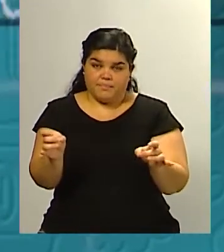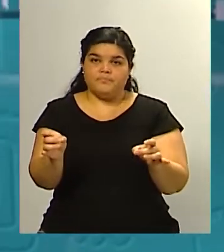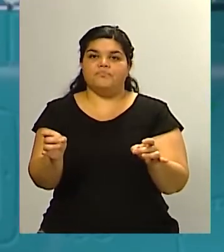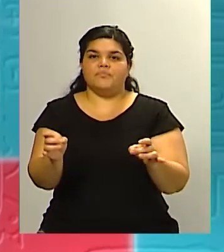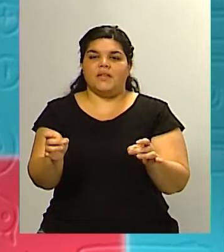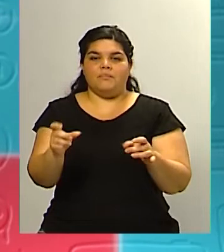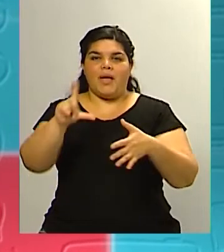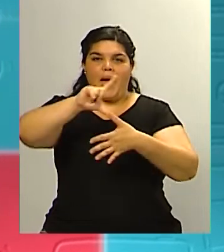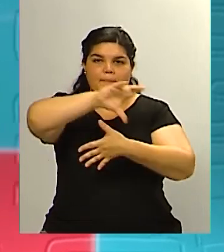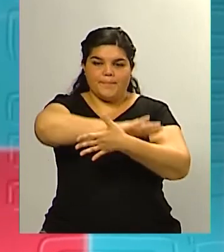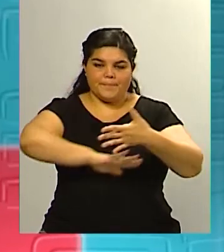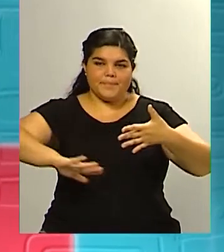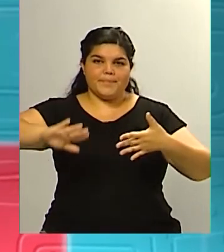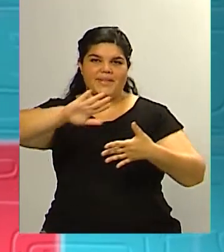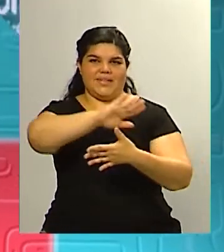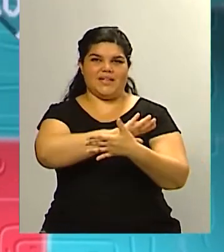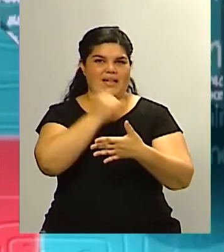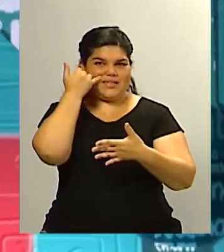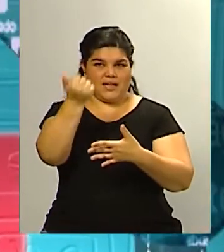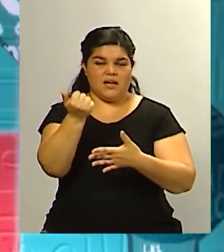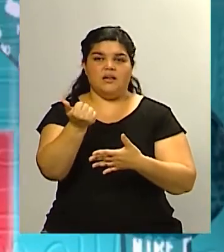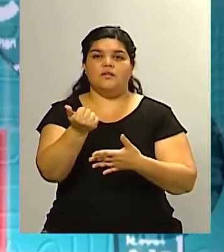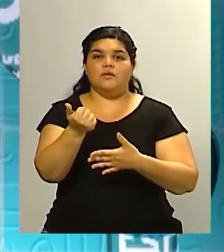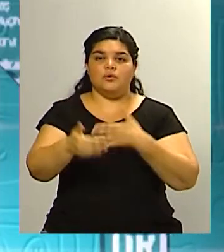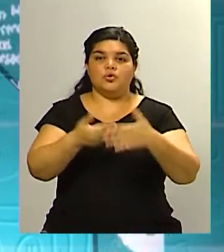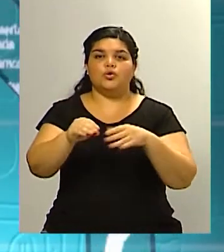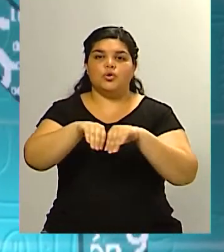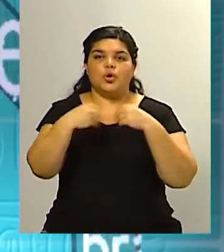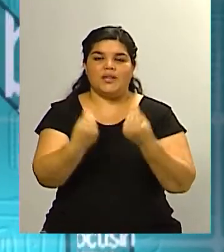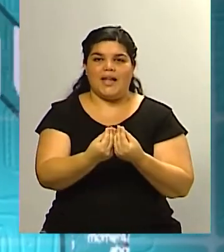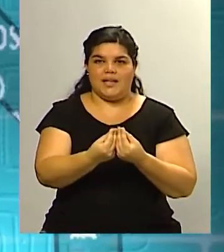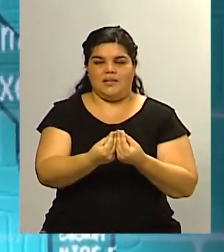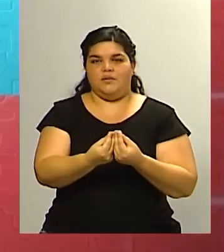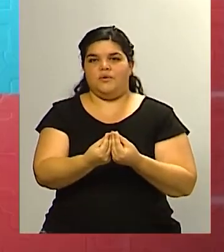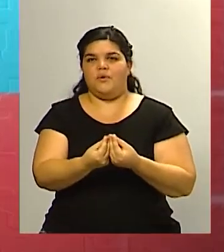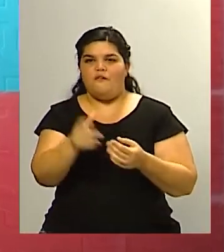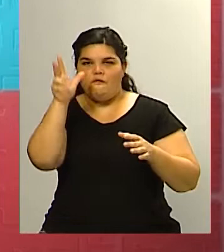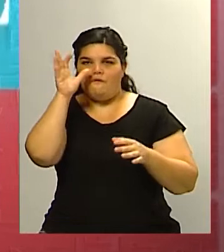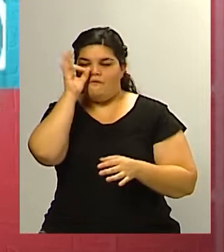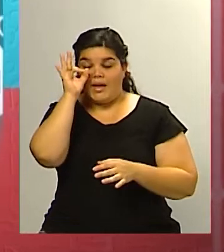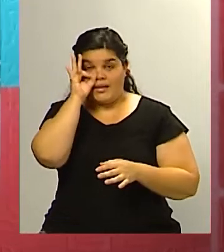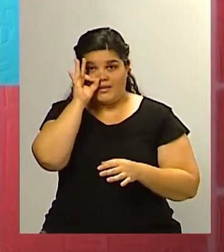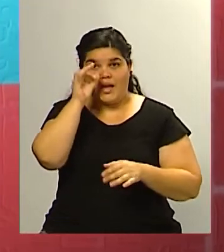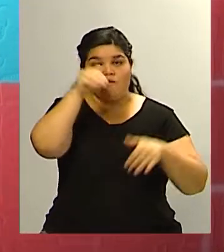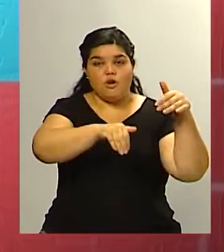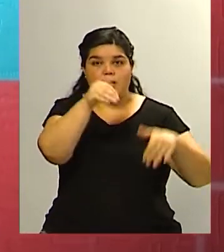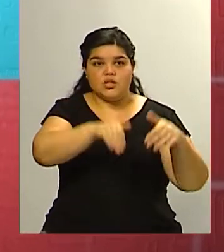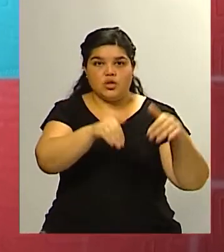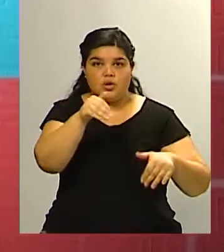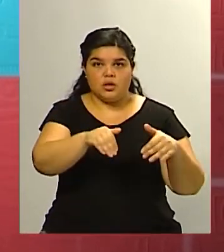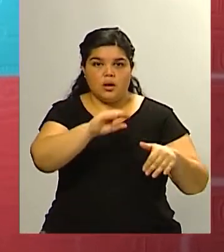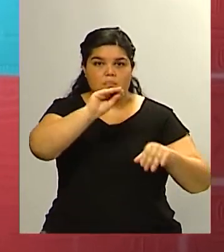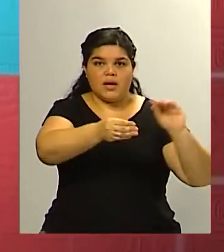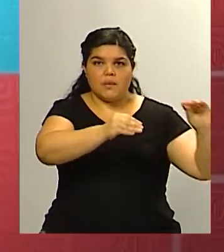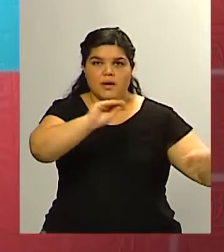América Latina en donde 20 elecciones que hubo en 18 han perdido los oficialismos a nivel presidencial este es todo un dato